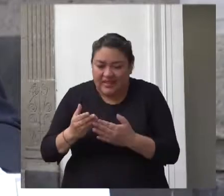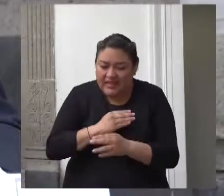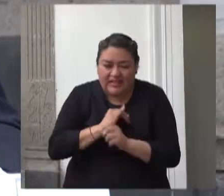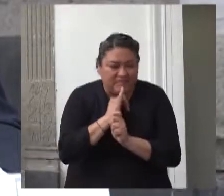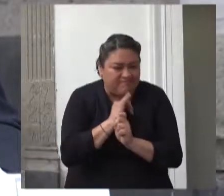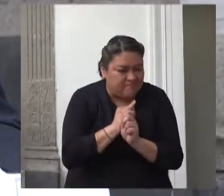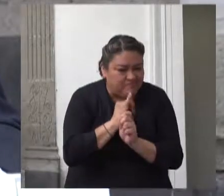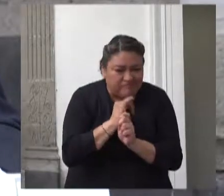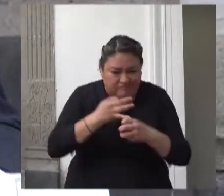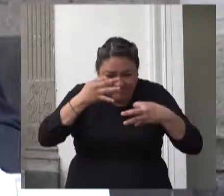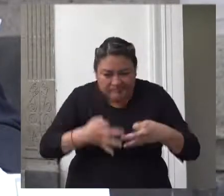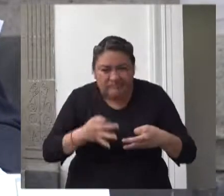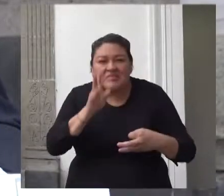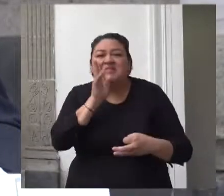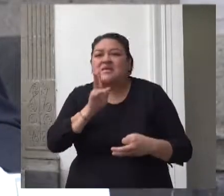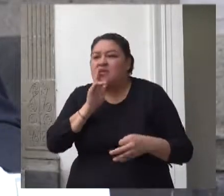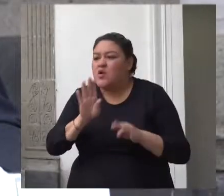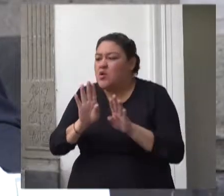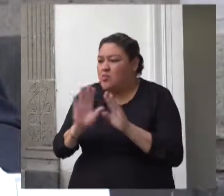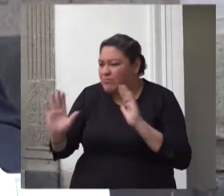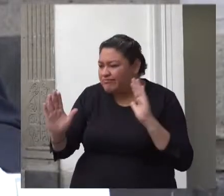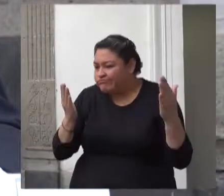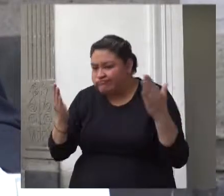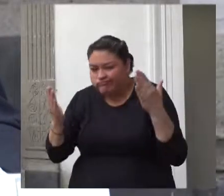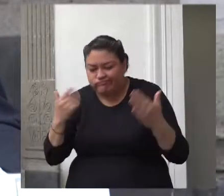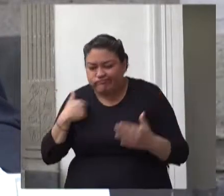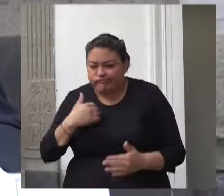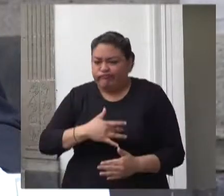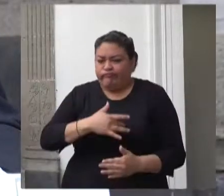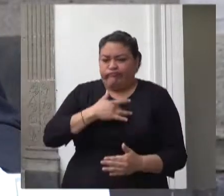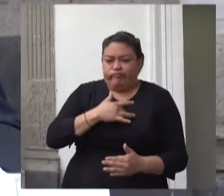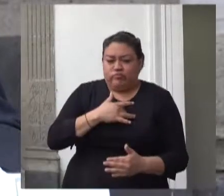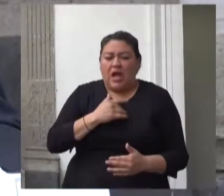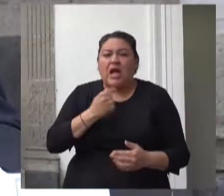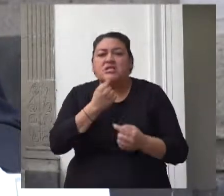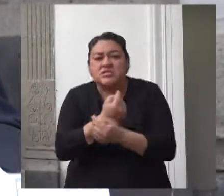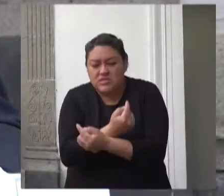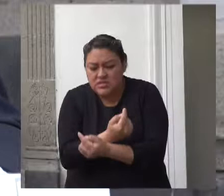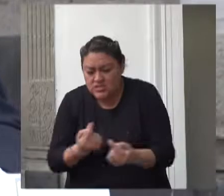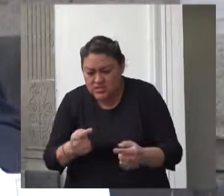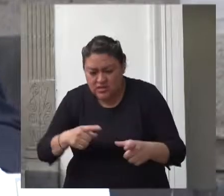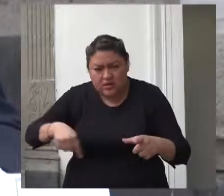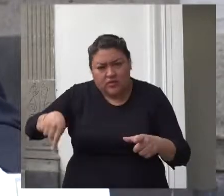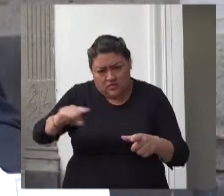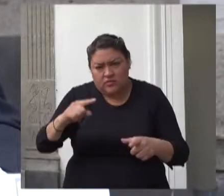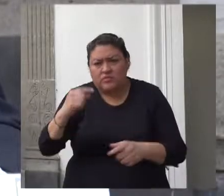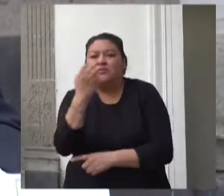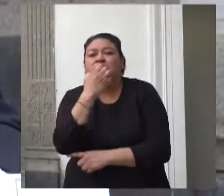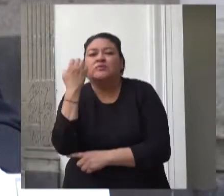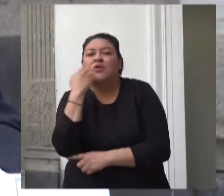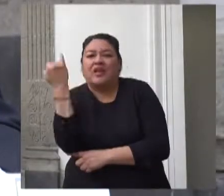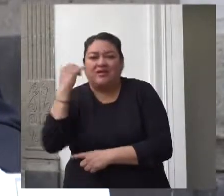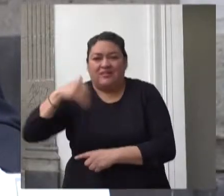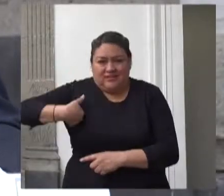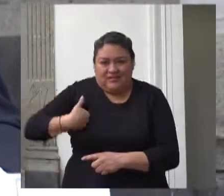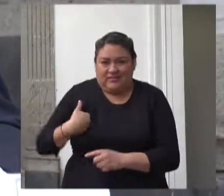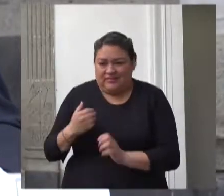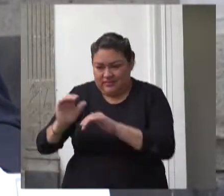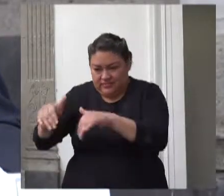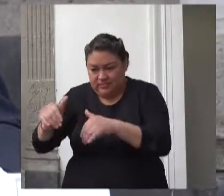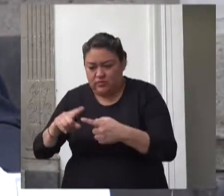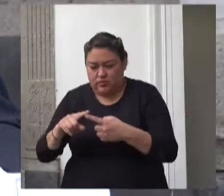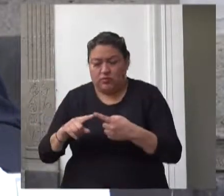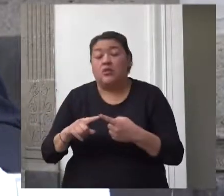ejercicio de ponderación entre los derechos de las niñas y niños usuarios de sus padres y madres